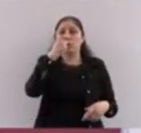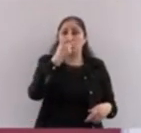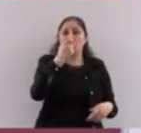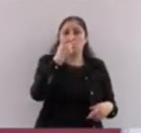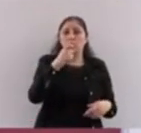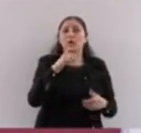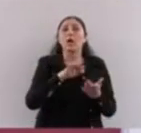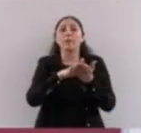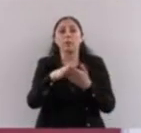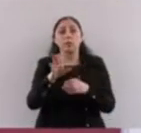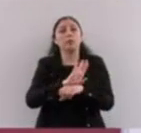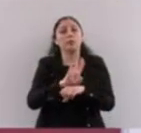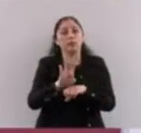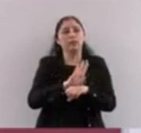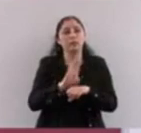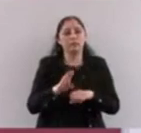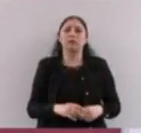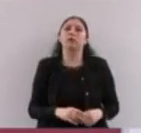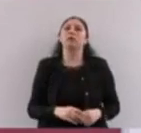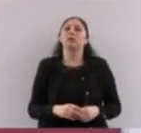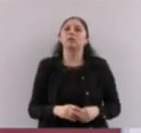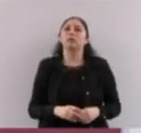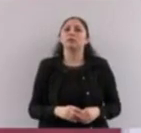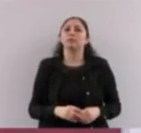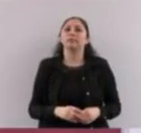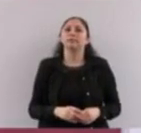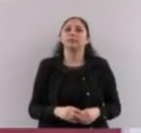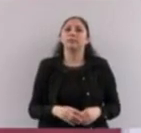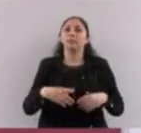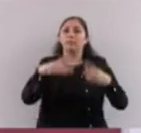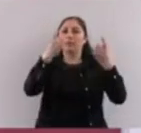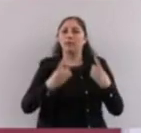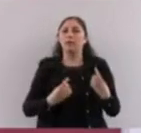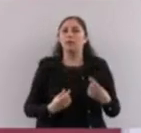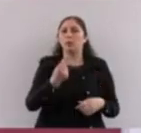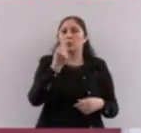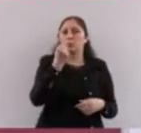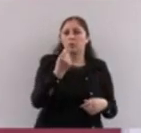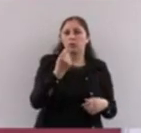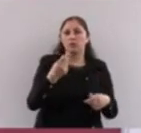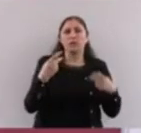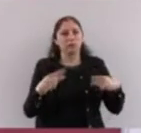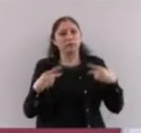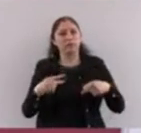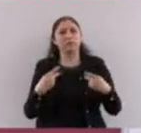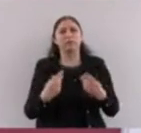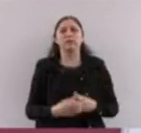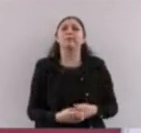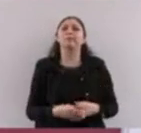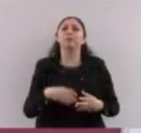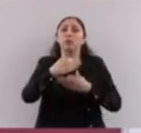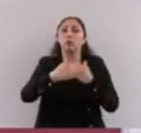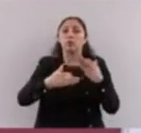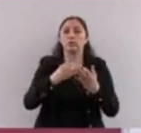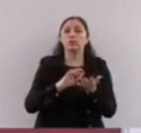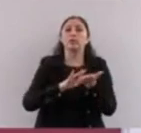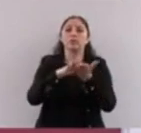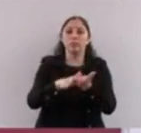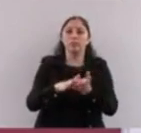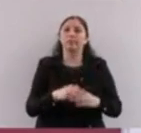mucho que les hizo falta el apoyo del gobierno. Y que ahora que lo reciban, pues también les decimos,